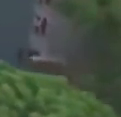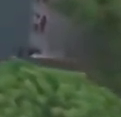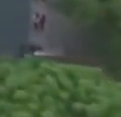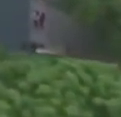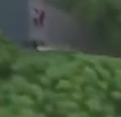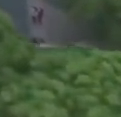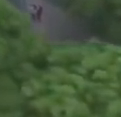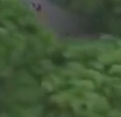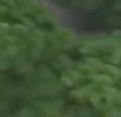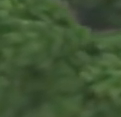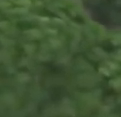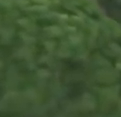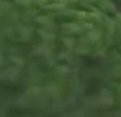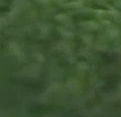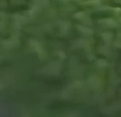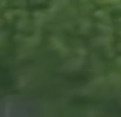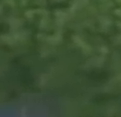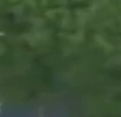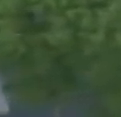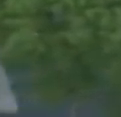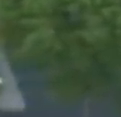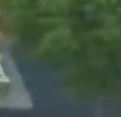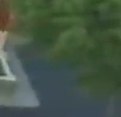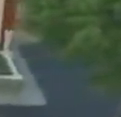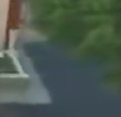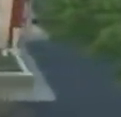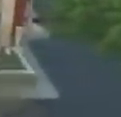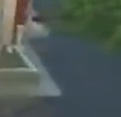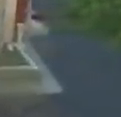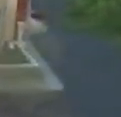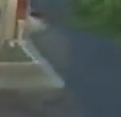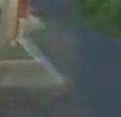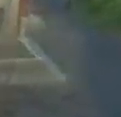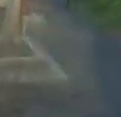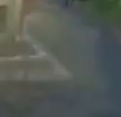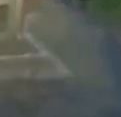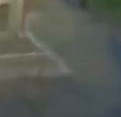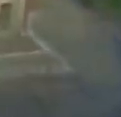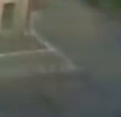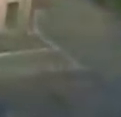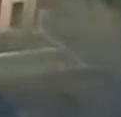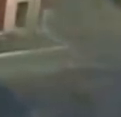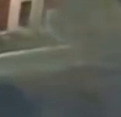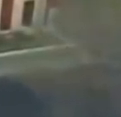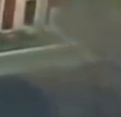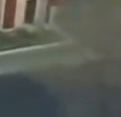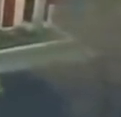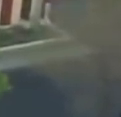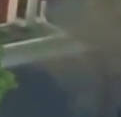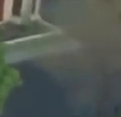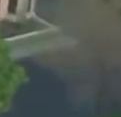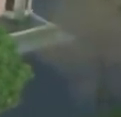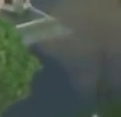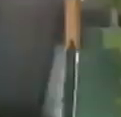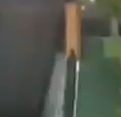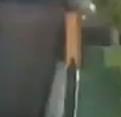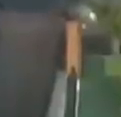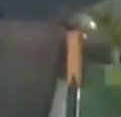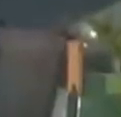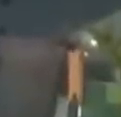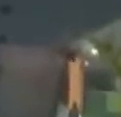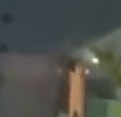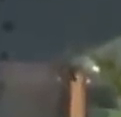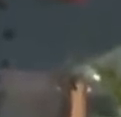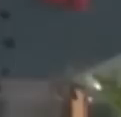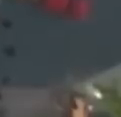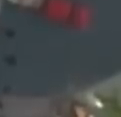constitucional de la República Bolivariana de Venezuela, Nicolás Maduro Moros, continúa su agenda de trabajo y lidera en el Palacio de Miraflores una